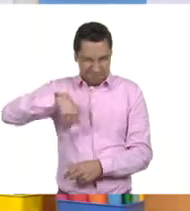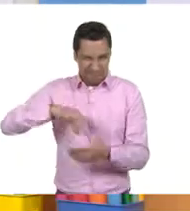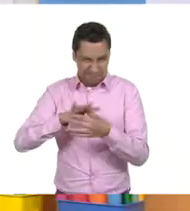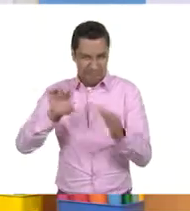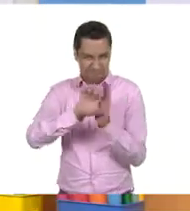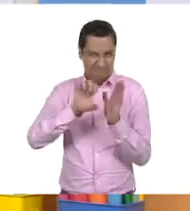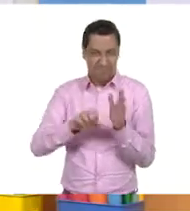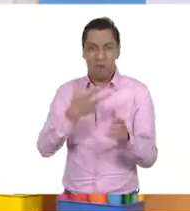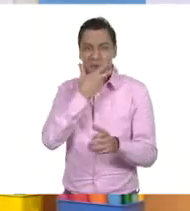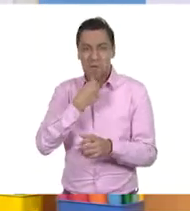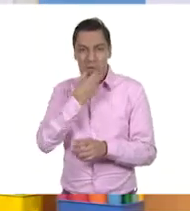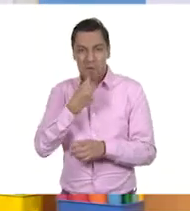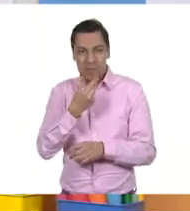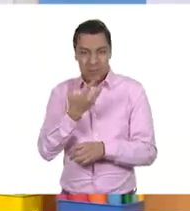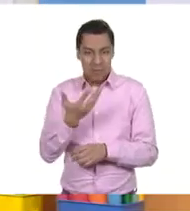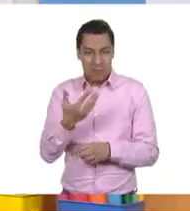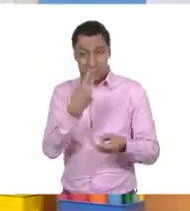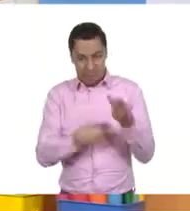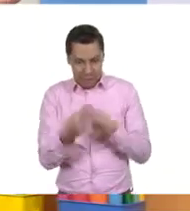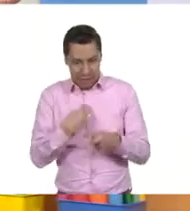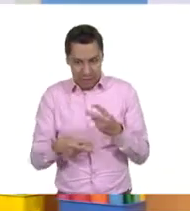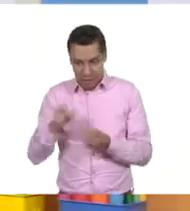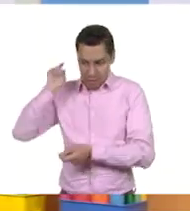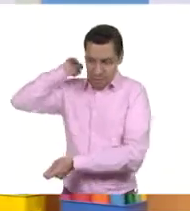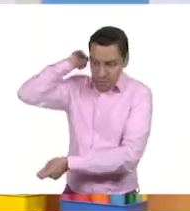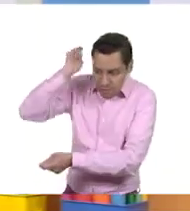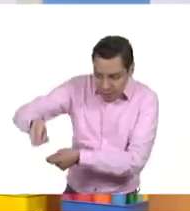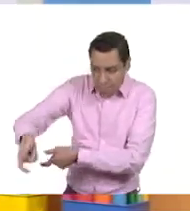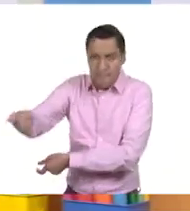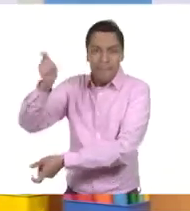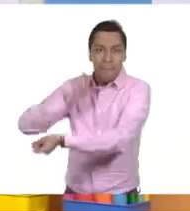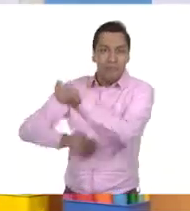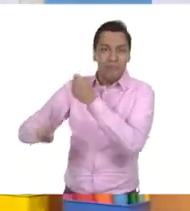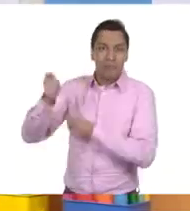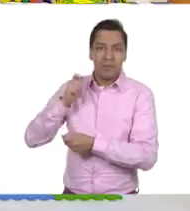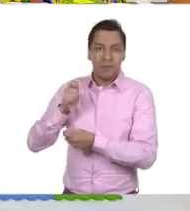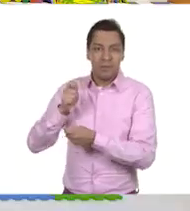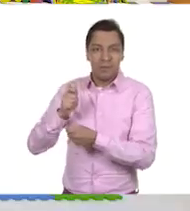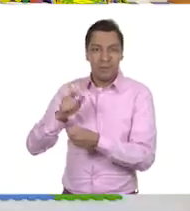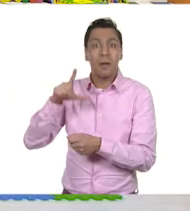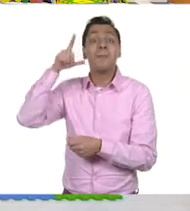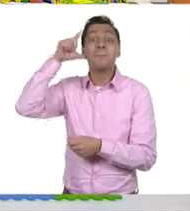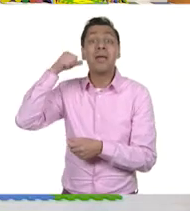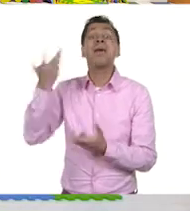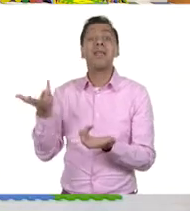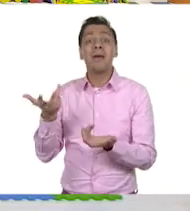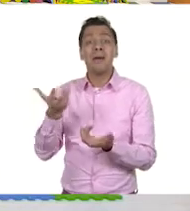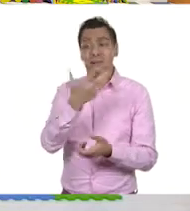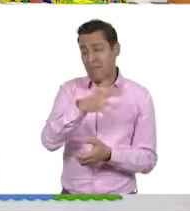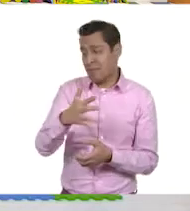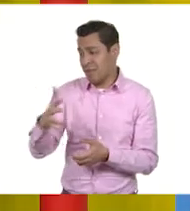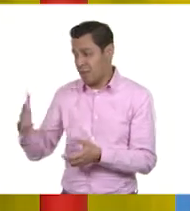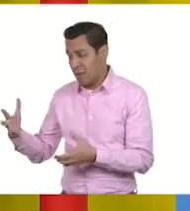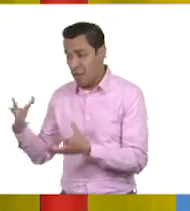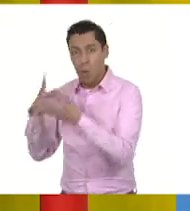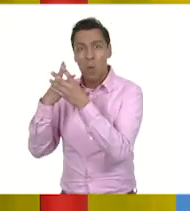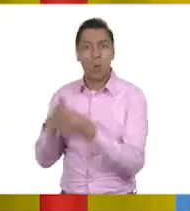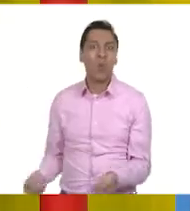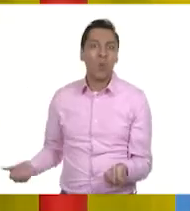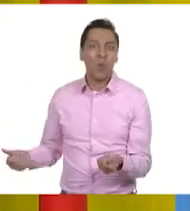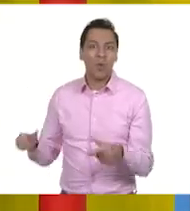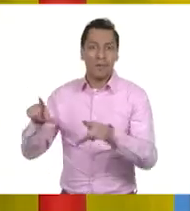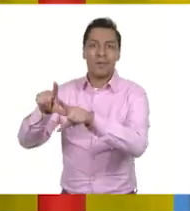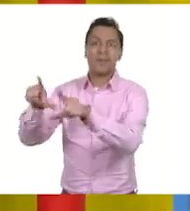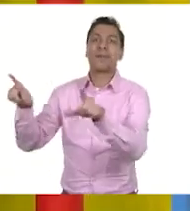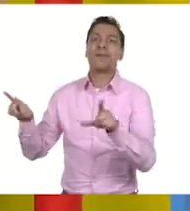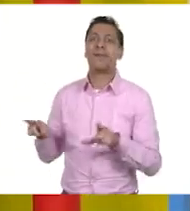pescador pesca 10, al día siguiente ya no van a encontrar nada. Oye, Y nosotros estamos aquí, pero en esa laguna,